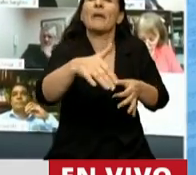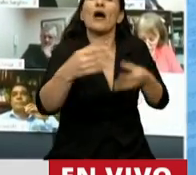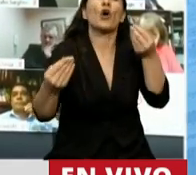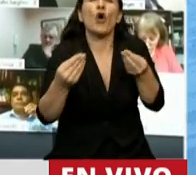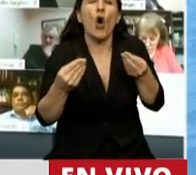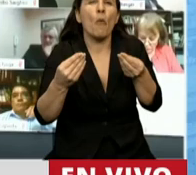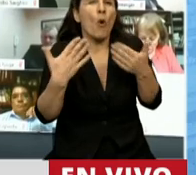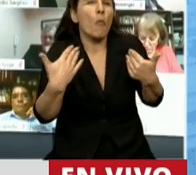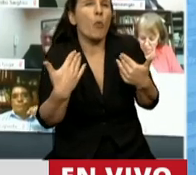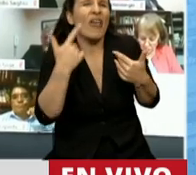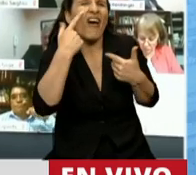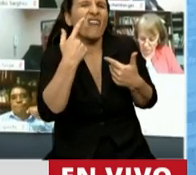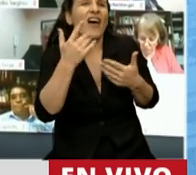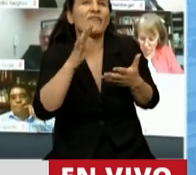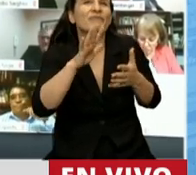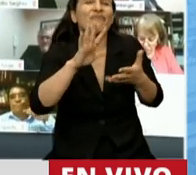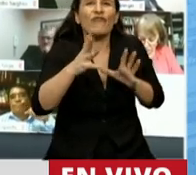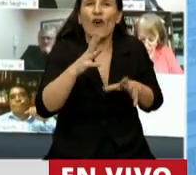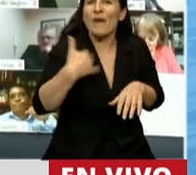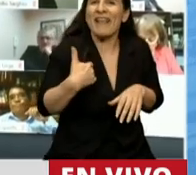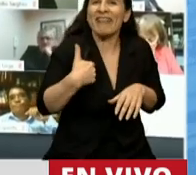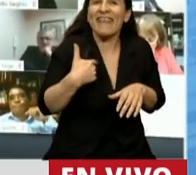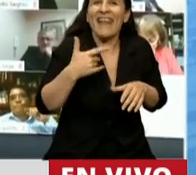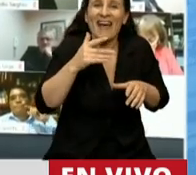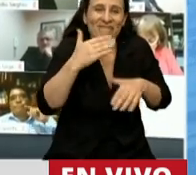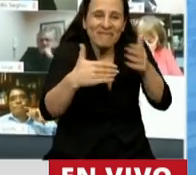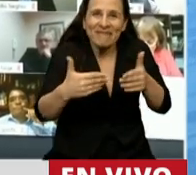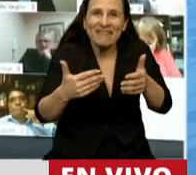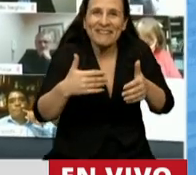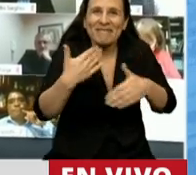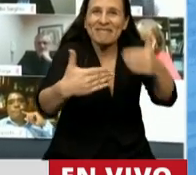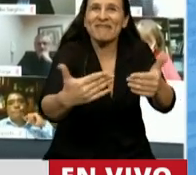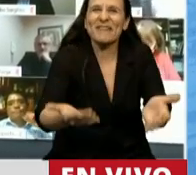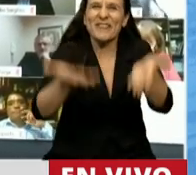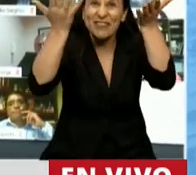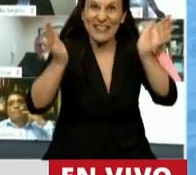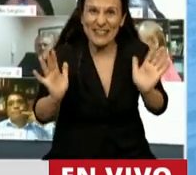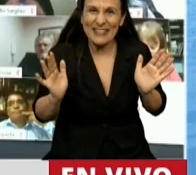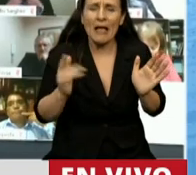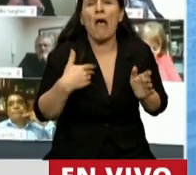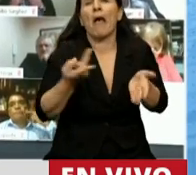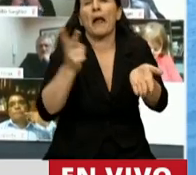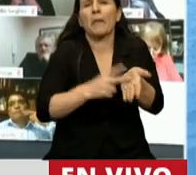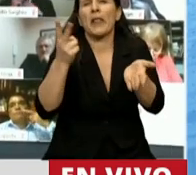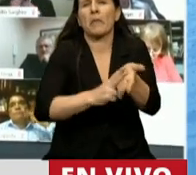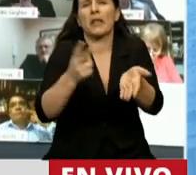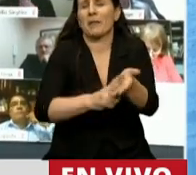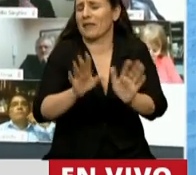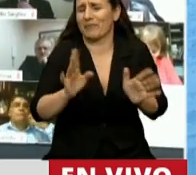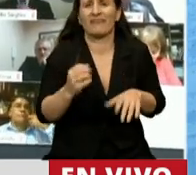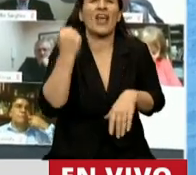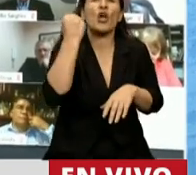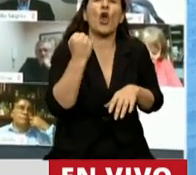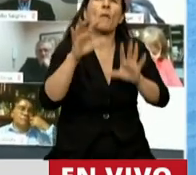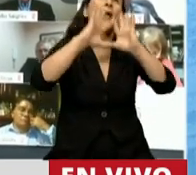abrir un sendero de crecimiento. En el peor momento, como se ha señalado, no voy a ser repetitivo de cómo cayeron las economías en el